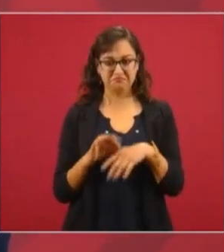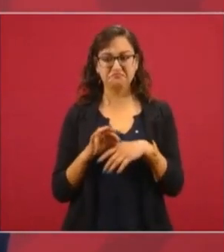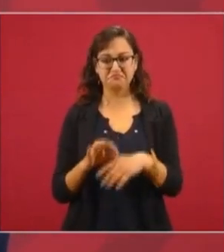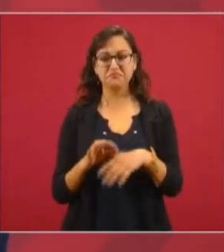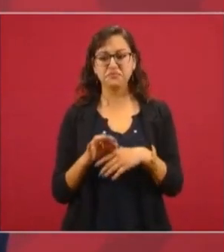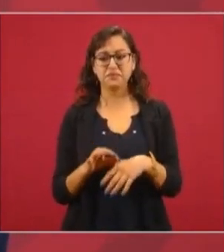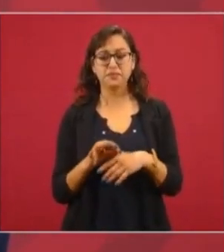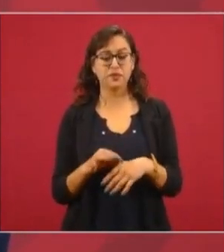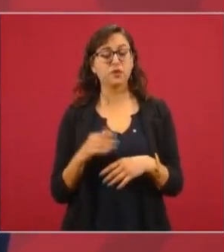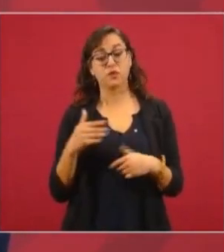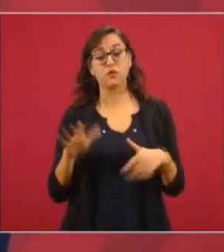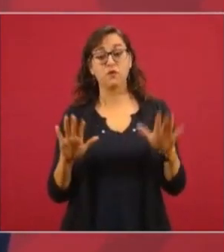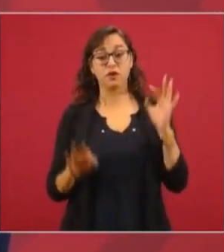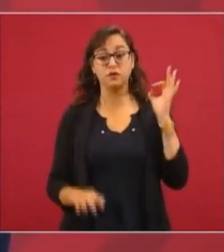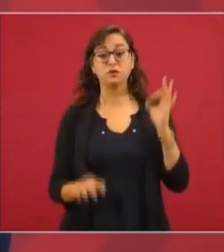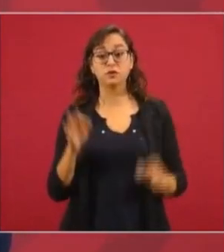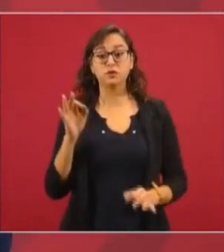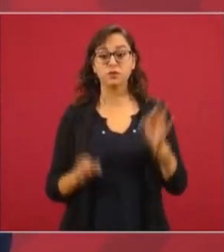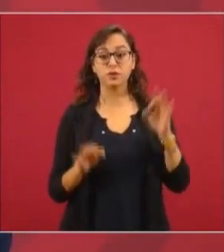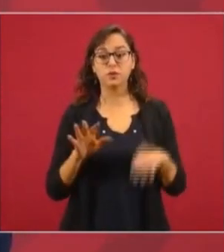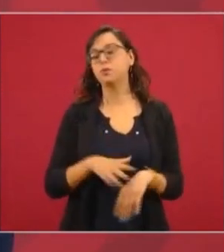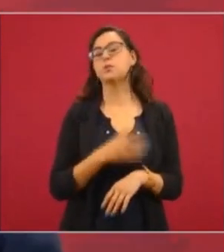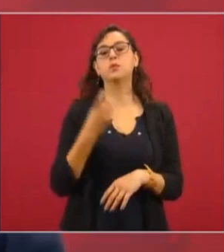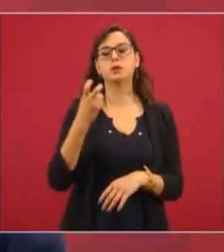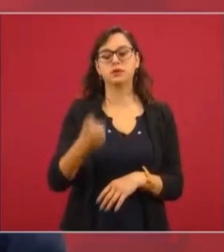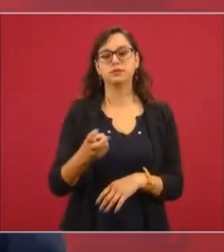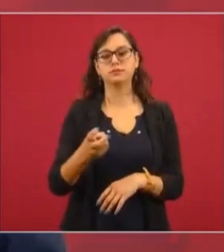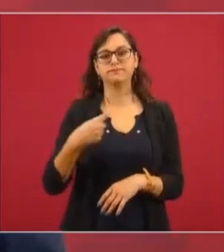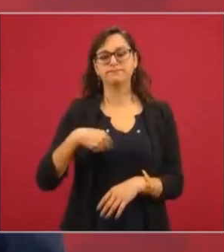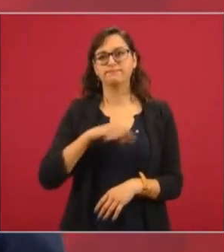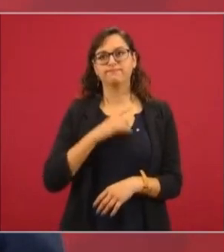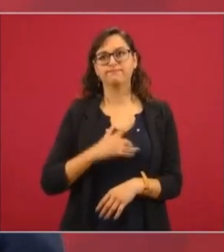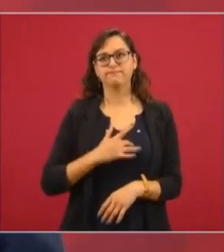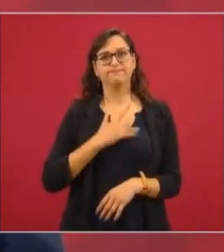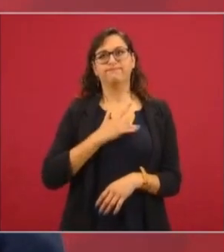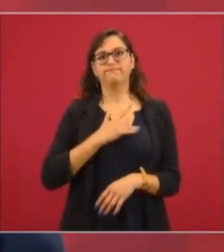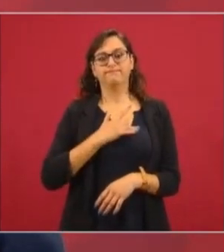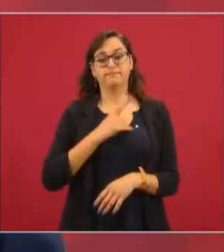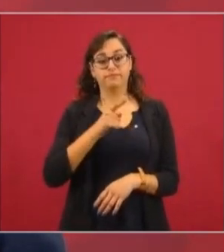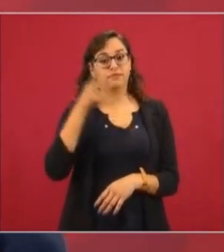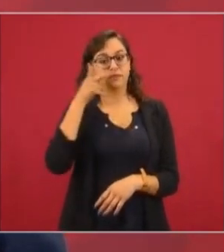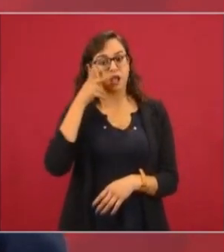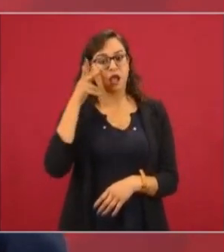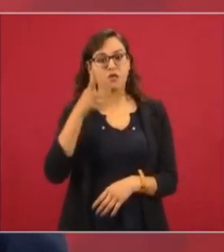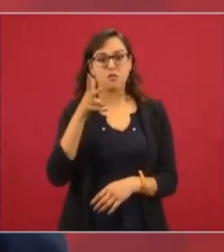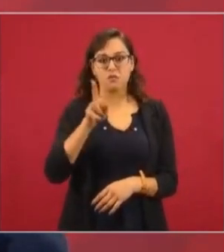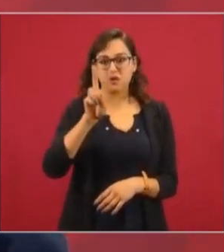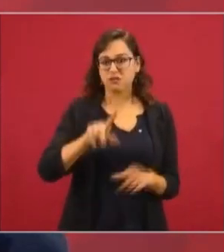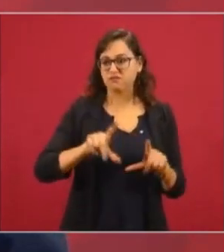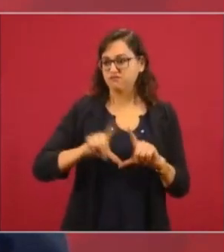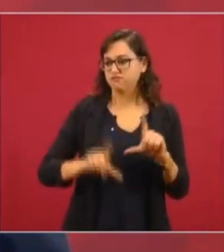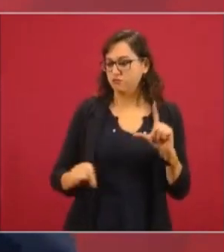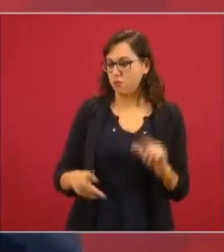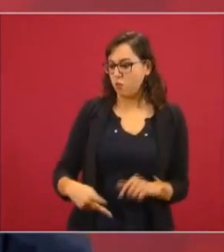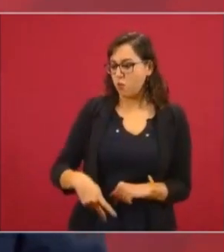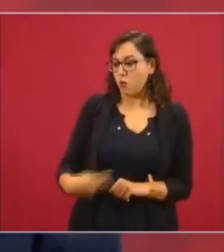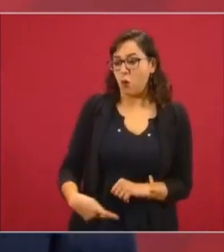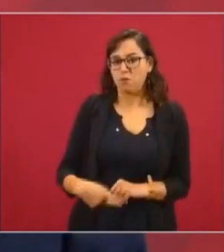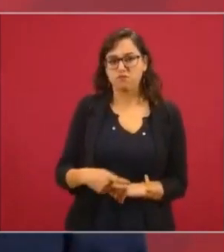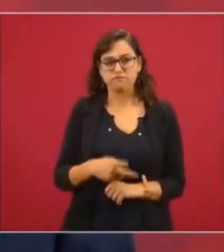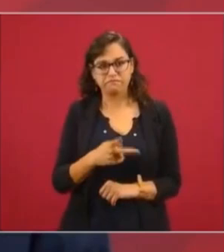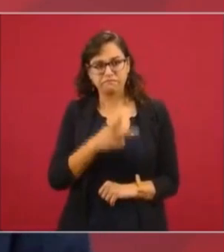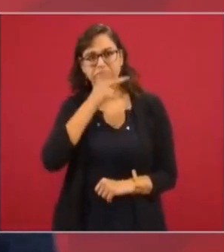para nosotros el padre de nuestra patria. Sería un gesto